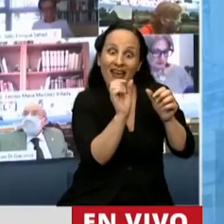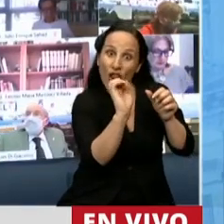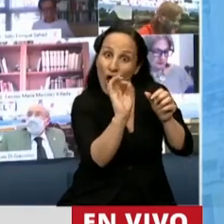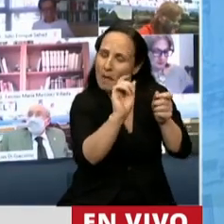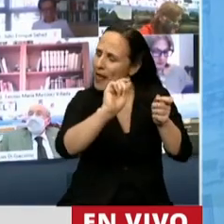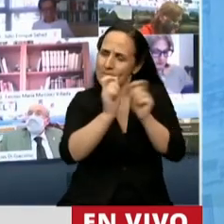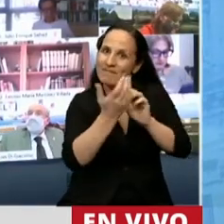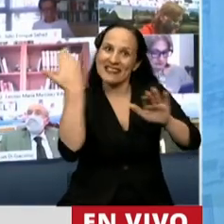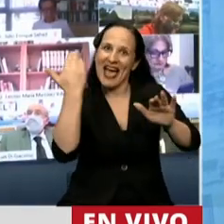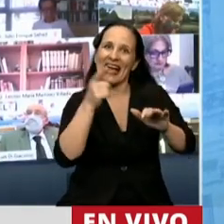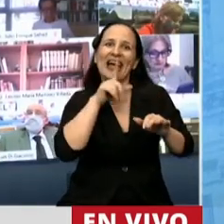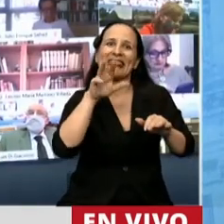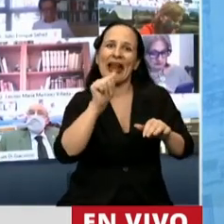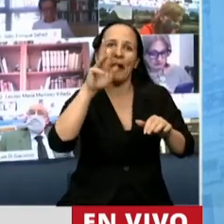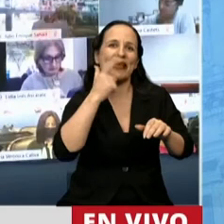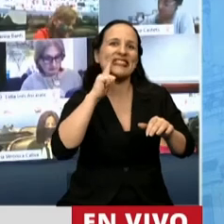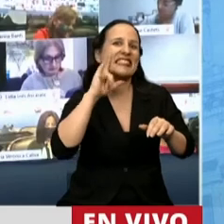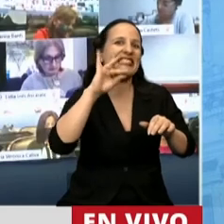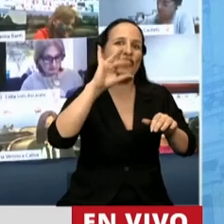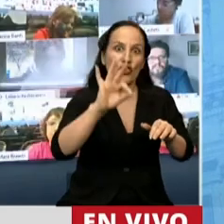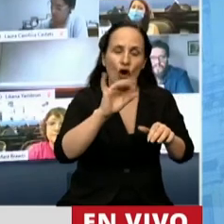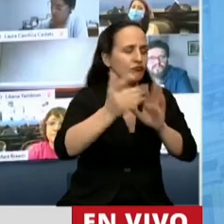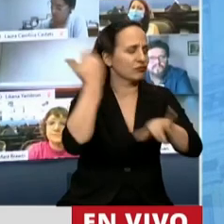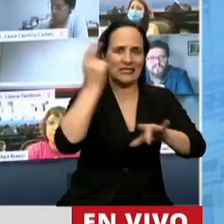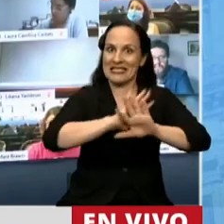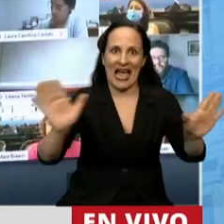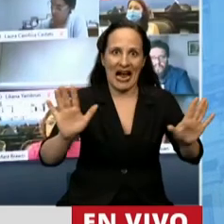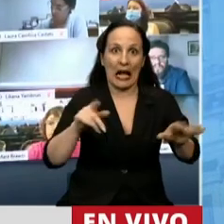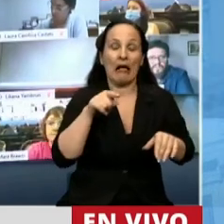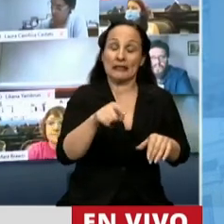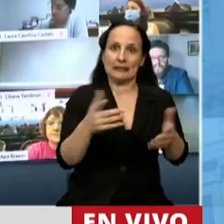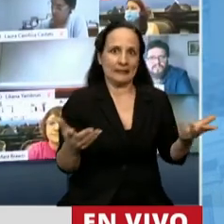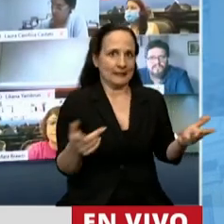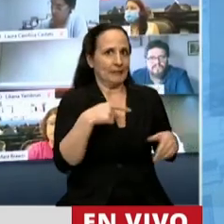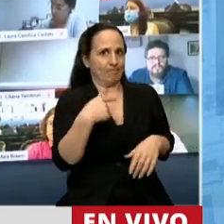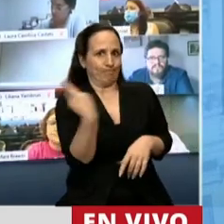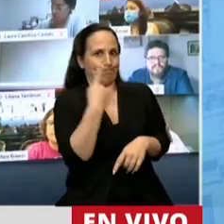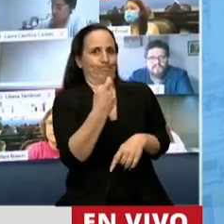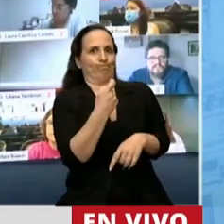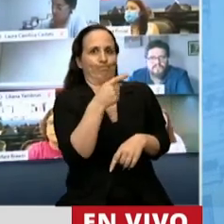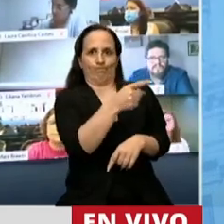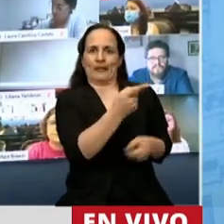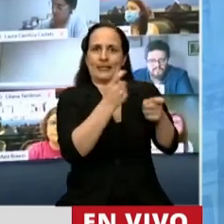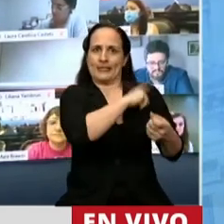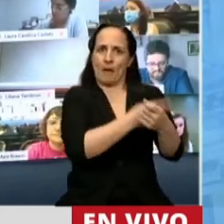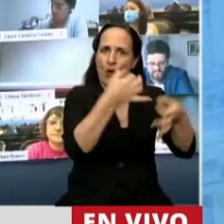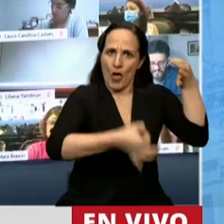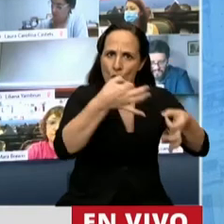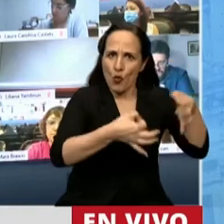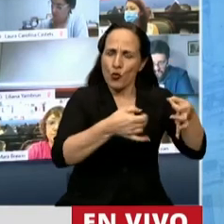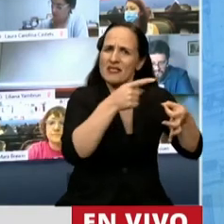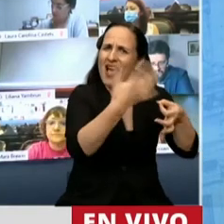damos cuenta también de todo lo que necesitamos para poder generar entonces un poder judicial que tenga en cuenta